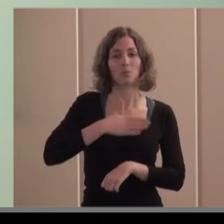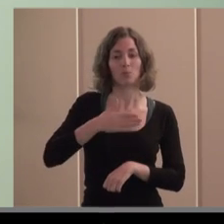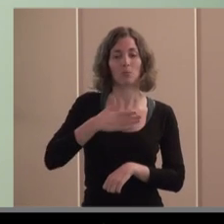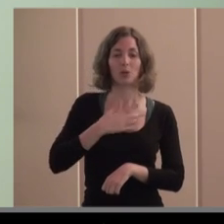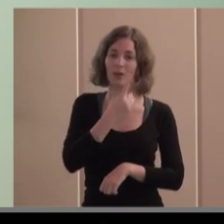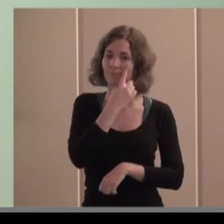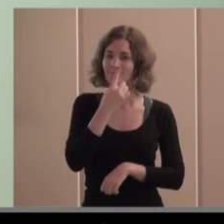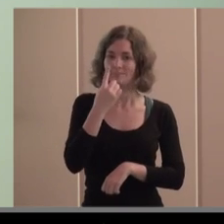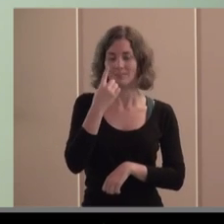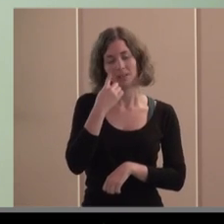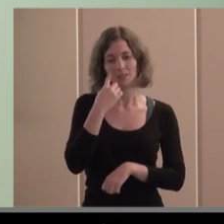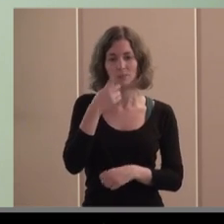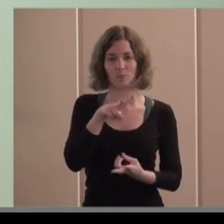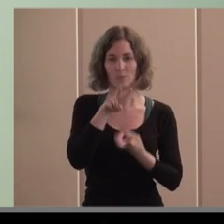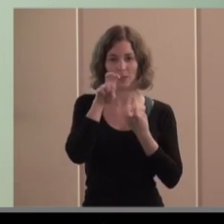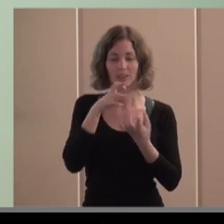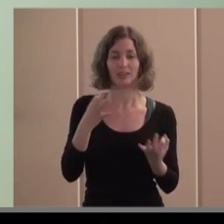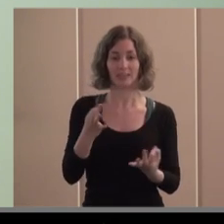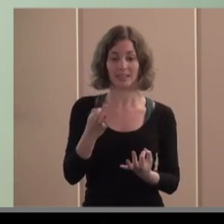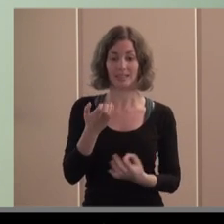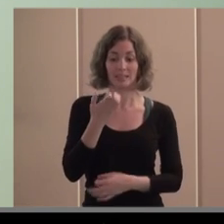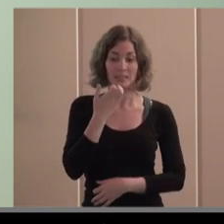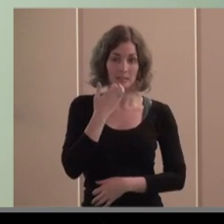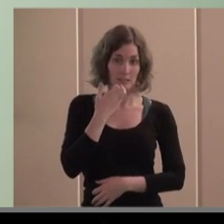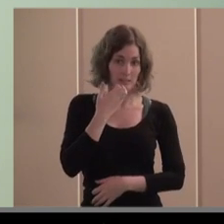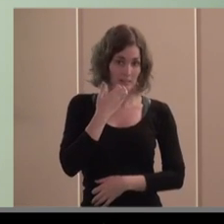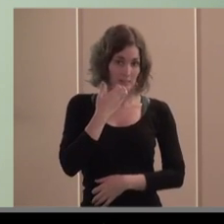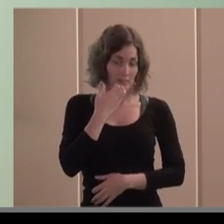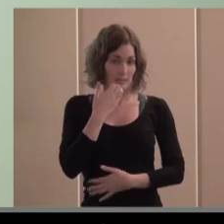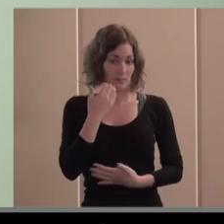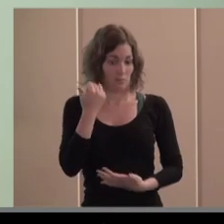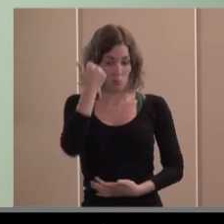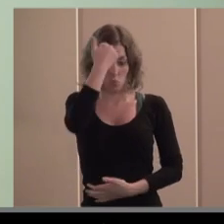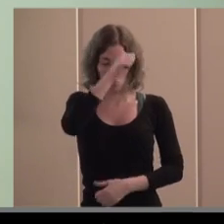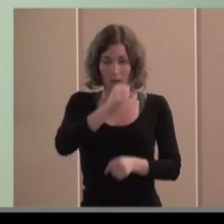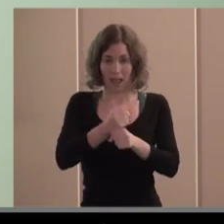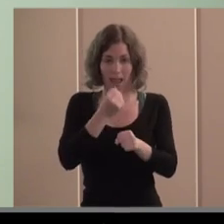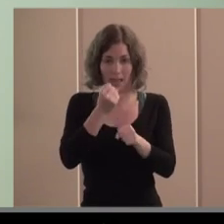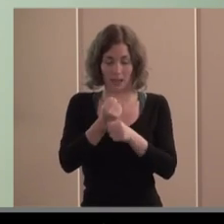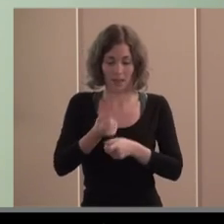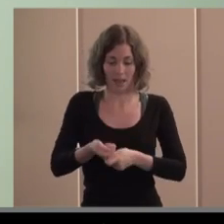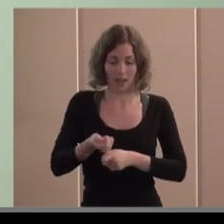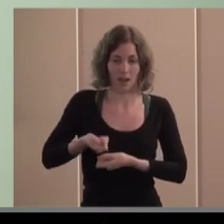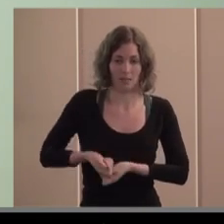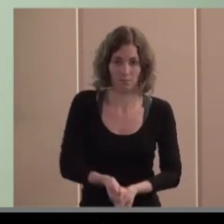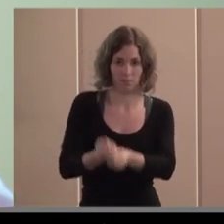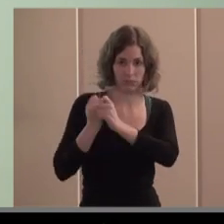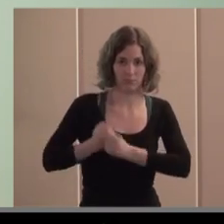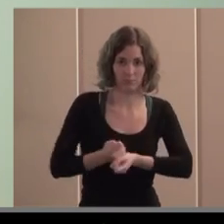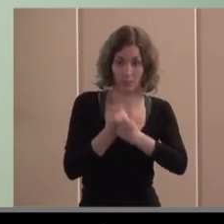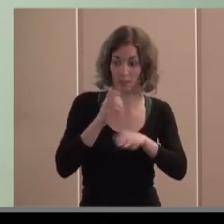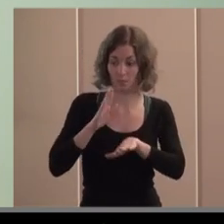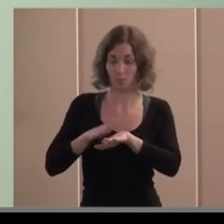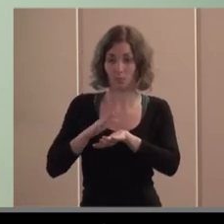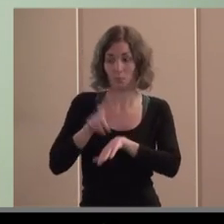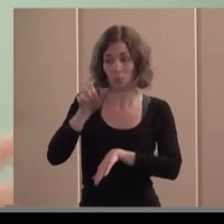pues en cuanto un hombre se pone a picar a hacer una zanja por orden por orden de otro y saca la tierra